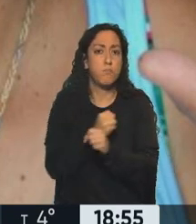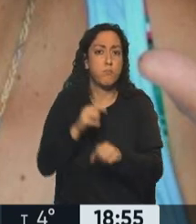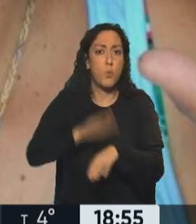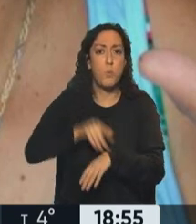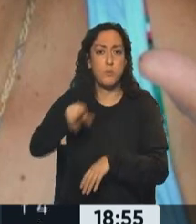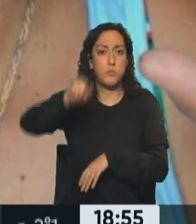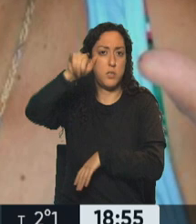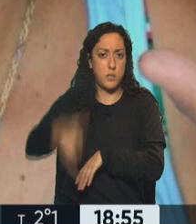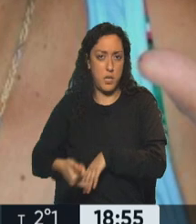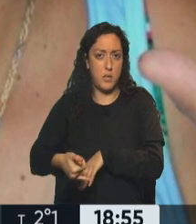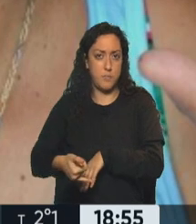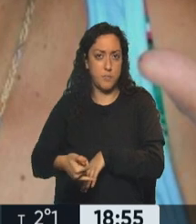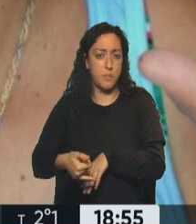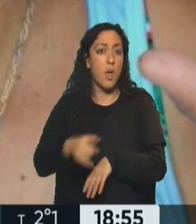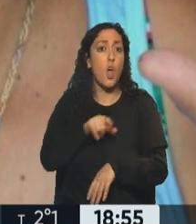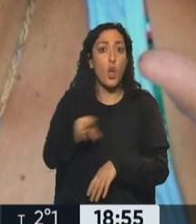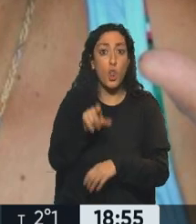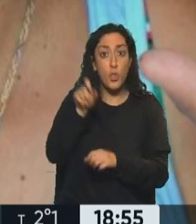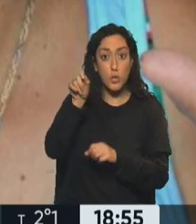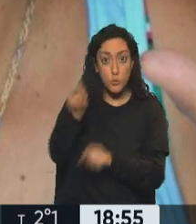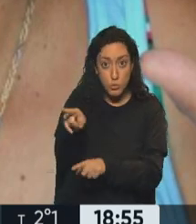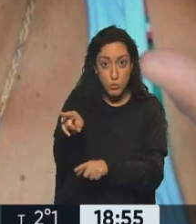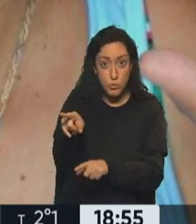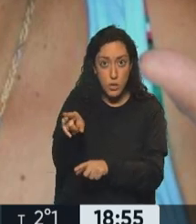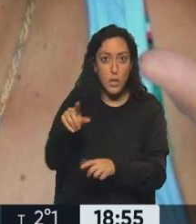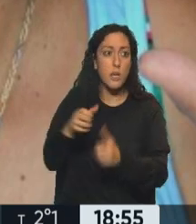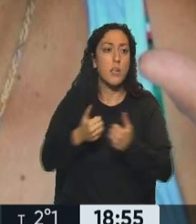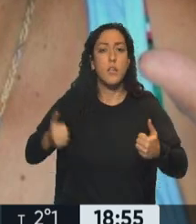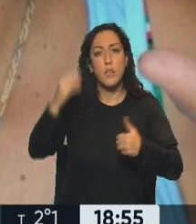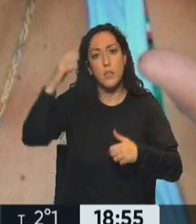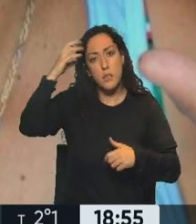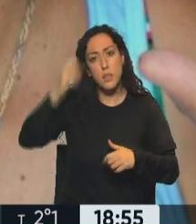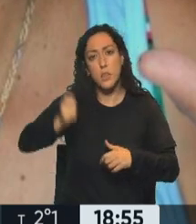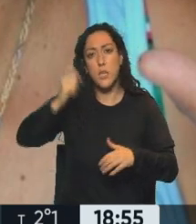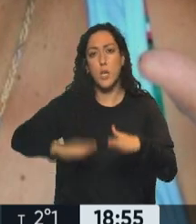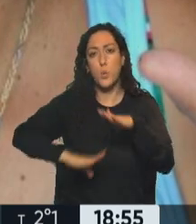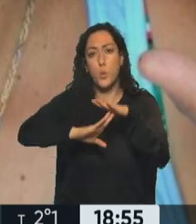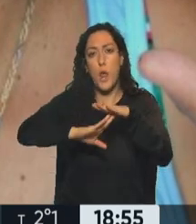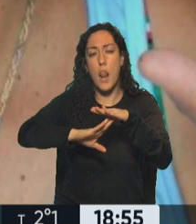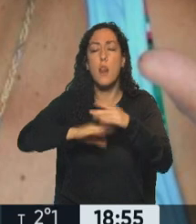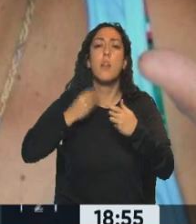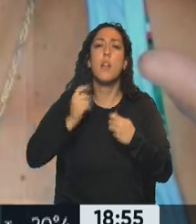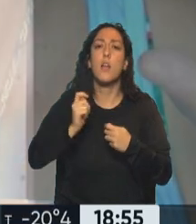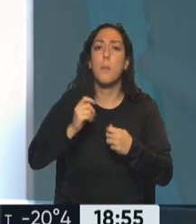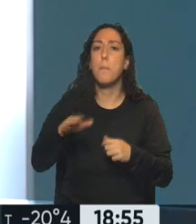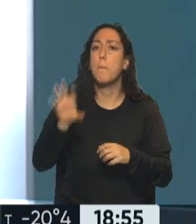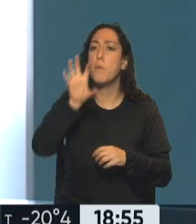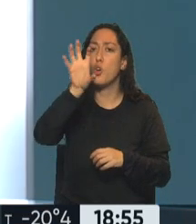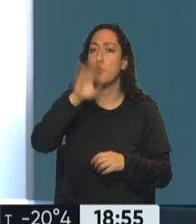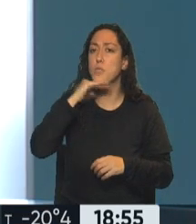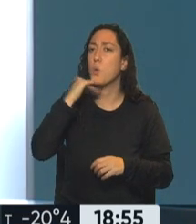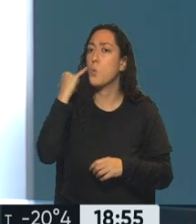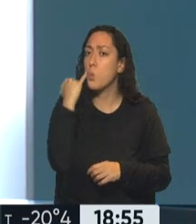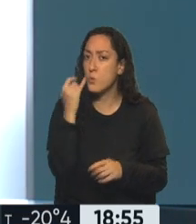condenas contra Milagro Sala fueron por tribunales provinciales. Este es un tribunal provincial a dos años de prisión, aun cuando lo hubiera